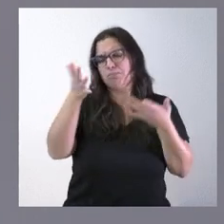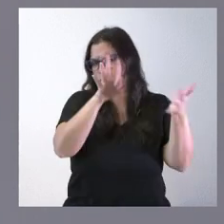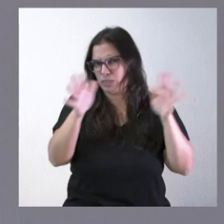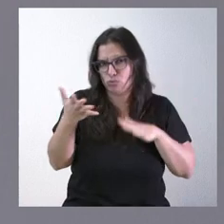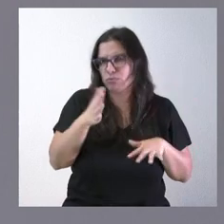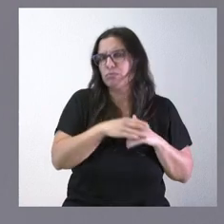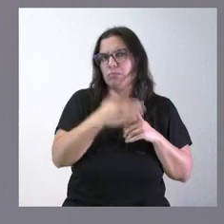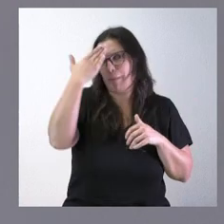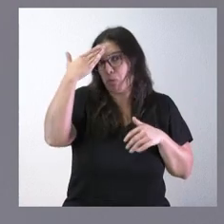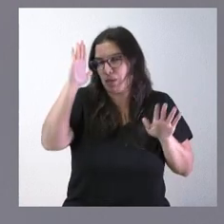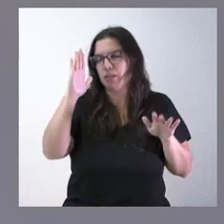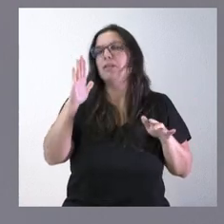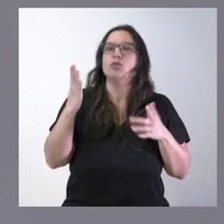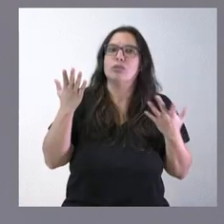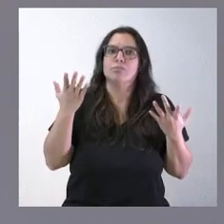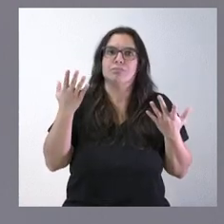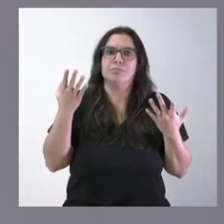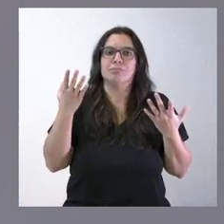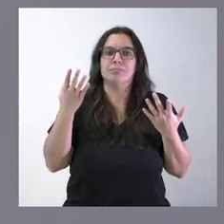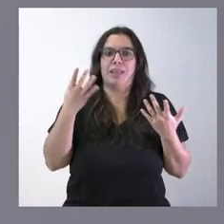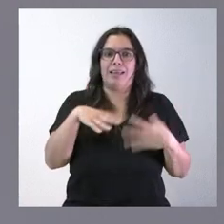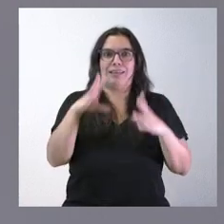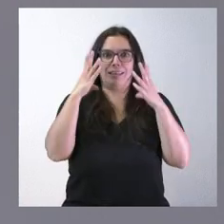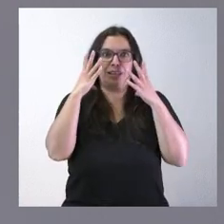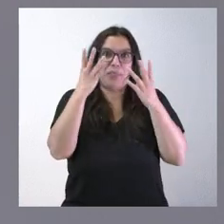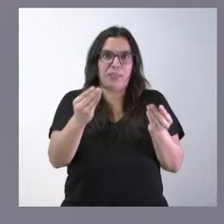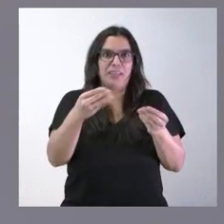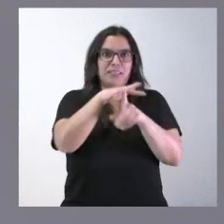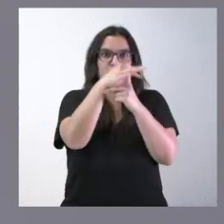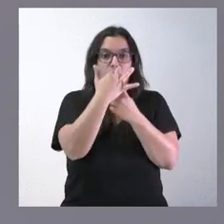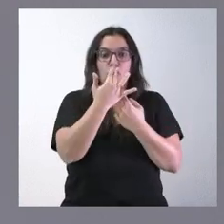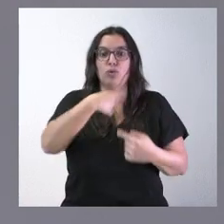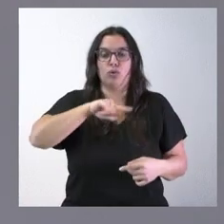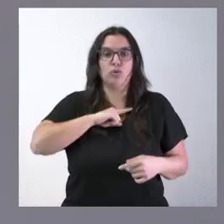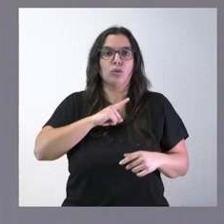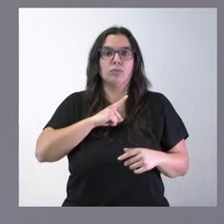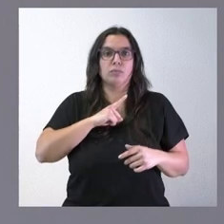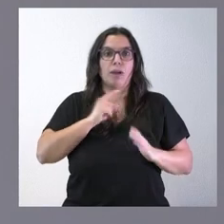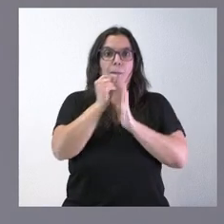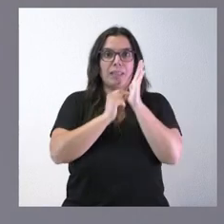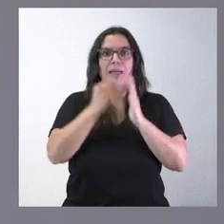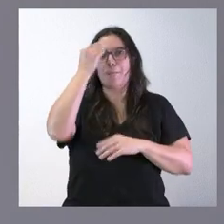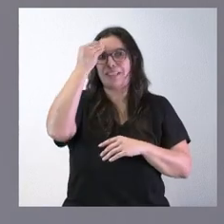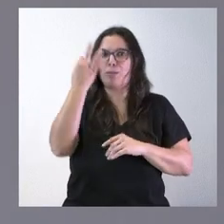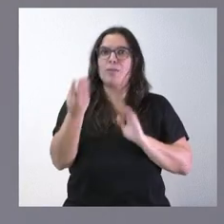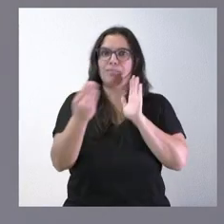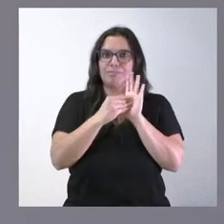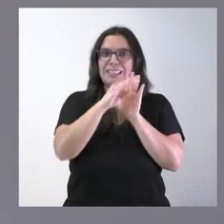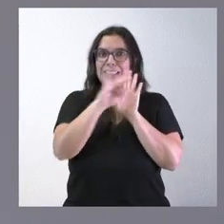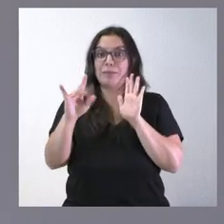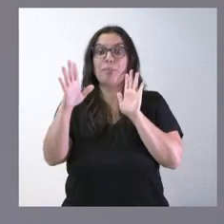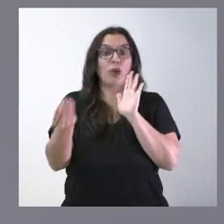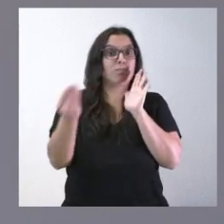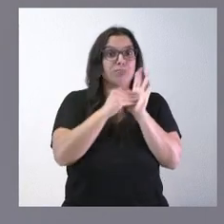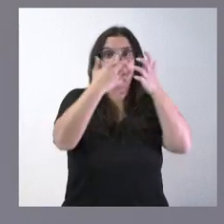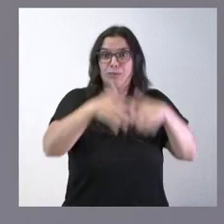y por tanto en ese contexto hay que verlo naturalmente que nosotros esta es una medida que nos parecía oportuna y que había que implantar no la hemos podido